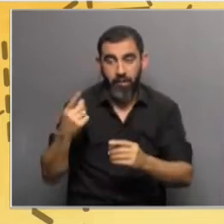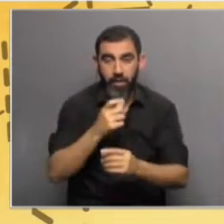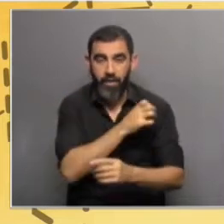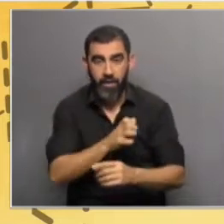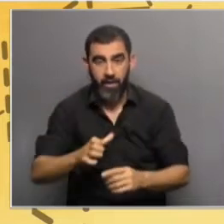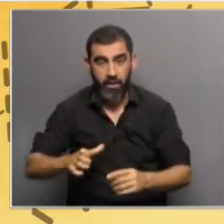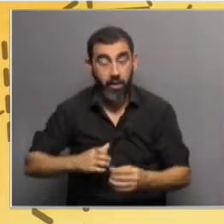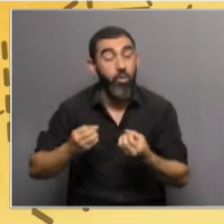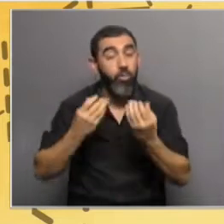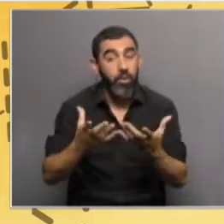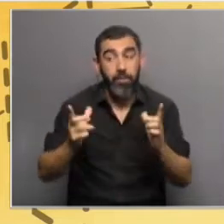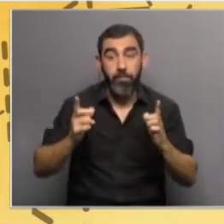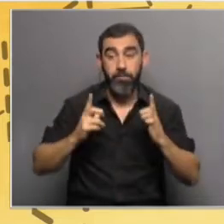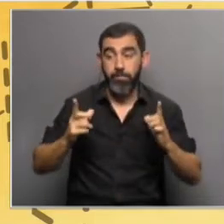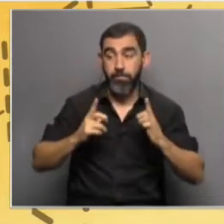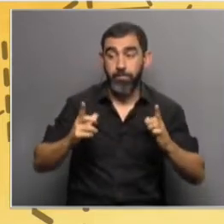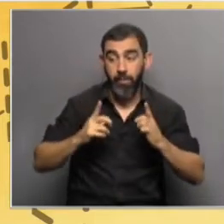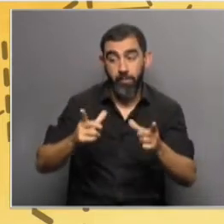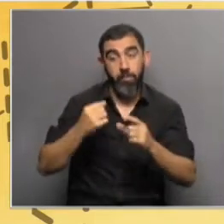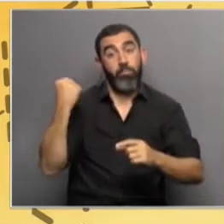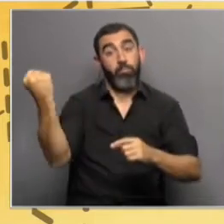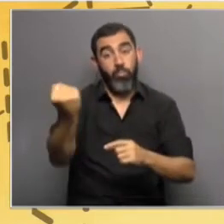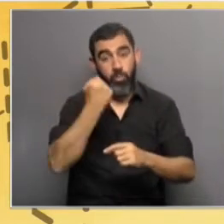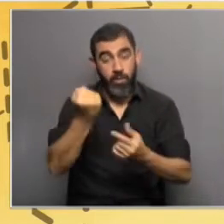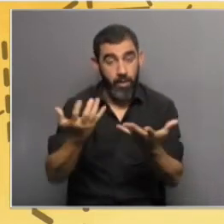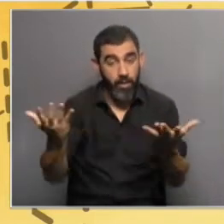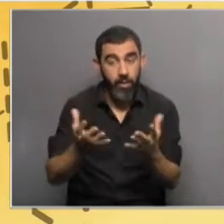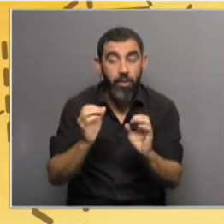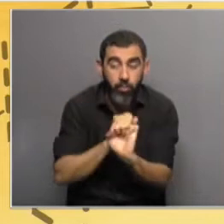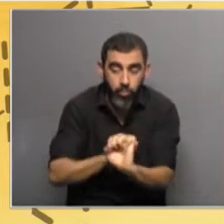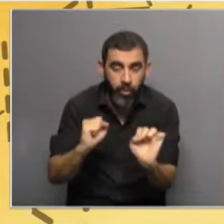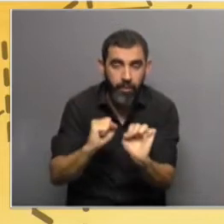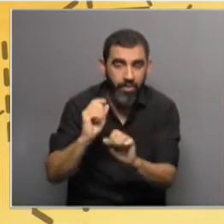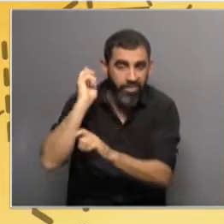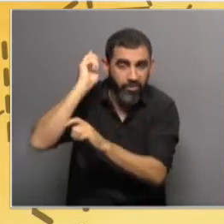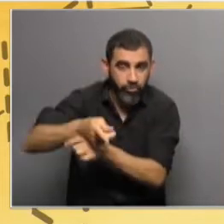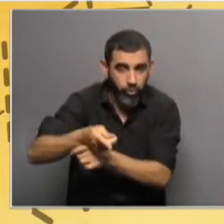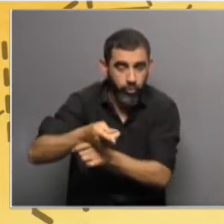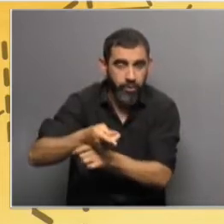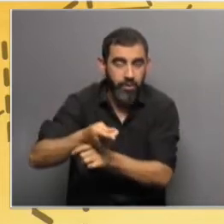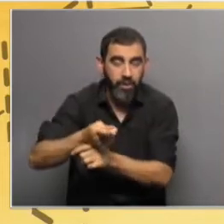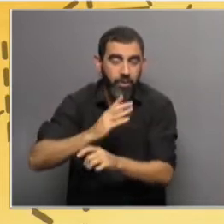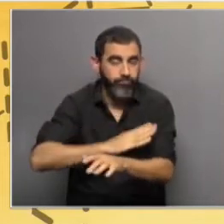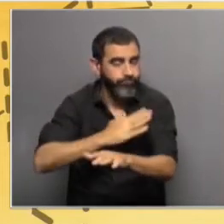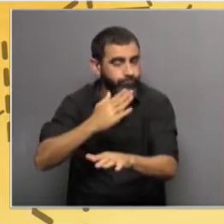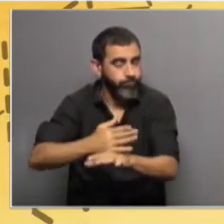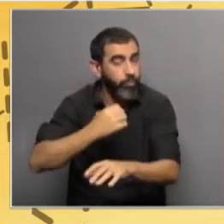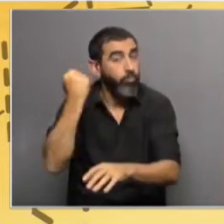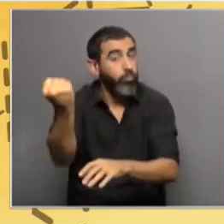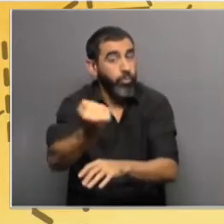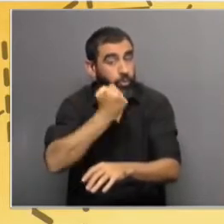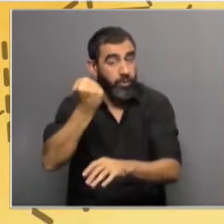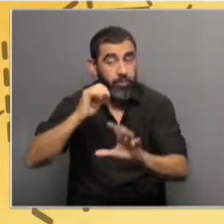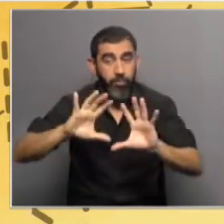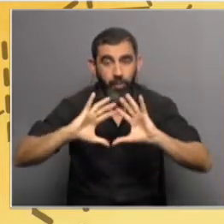a la expectativa que hay, a la importancia que hay de llegar a decisiones y conclusiones relevantes para